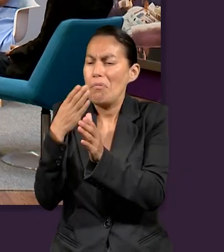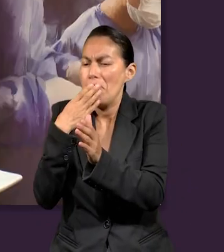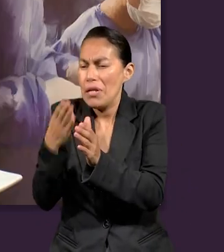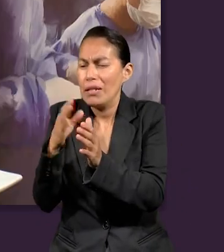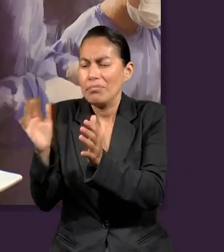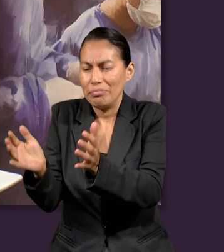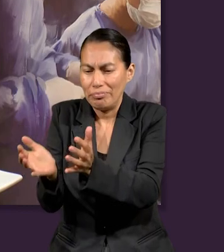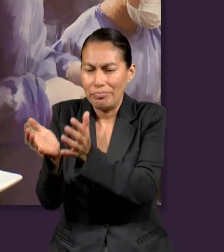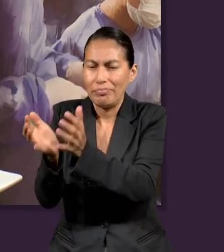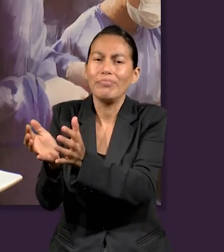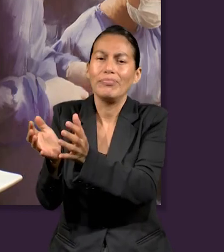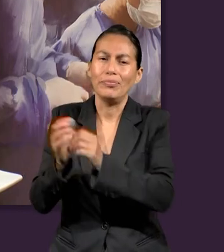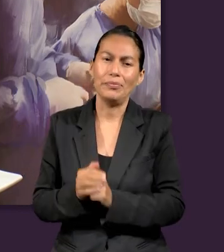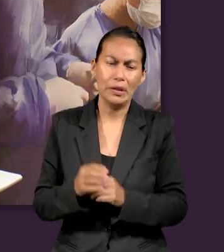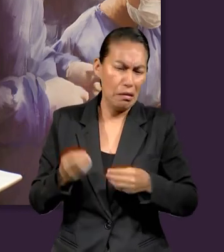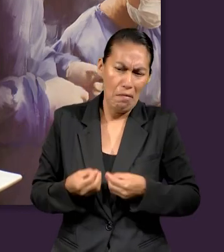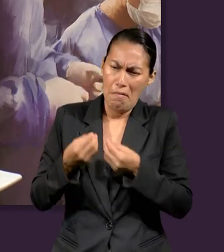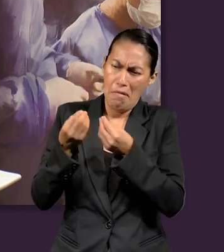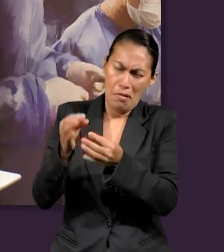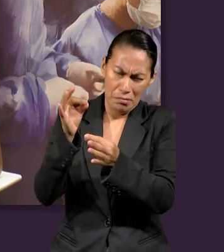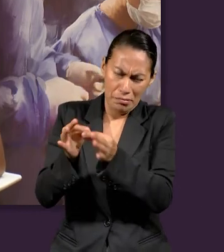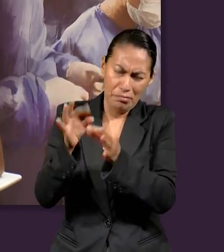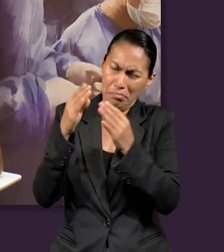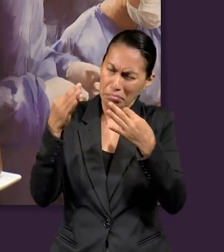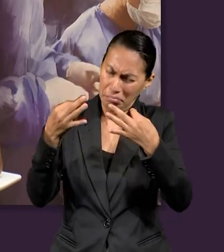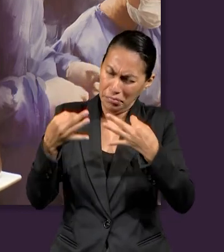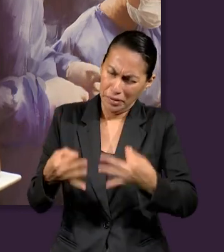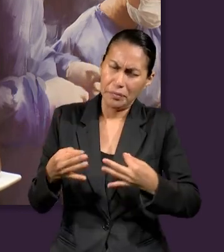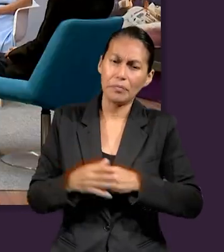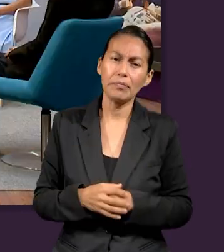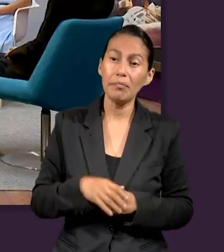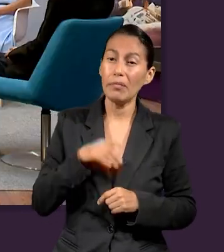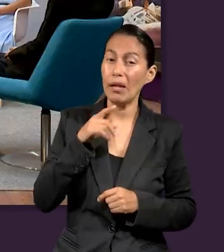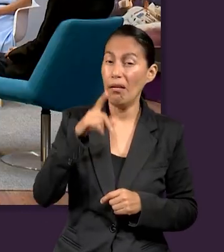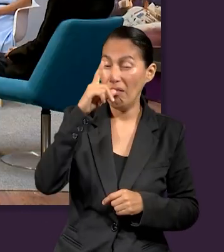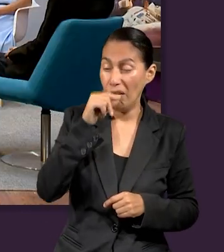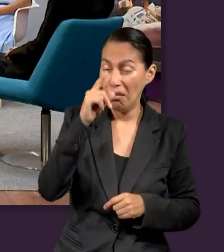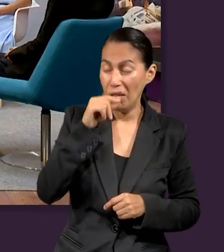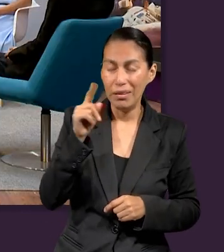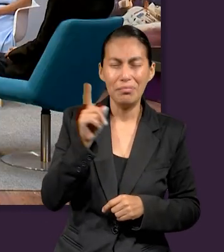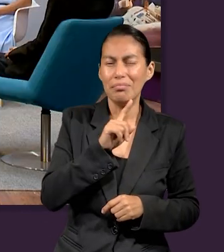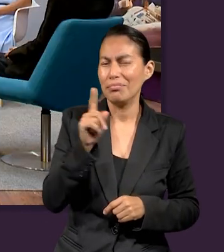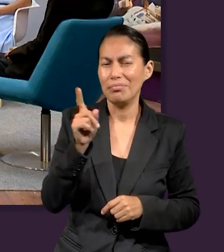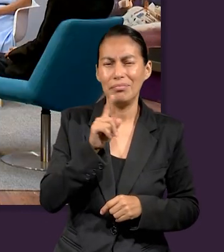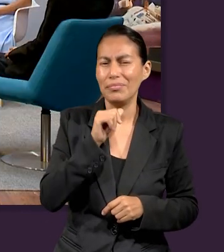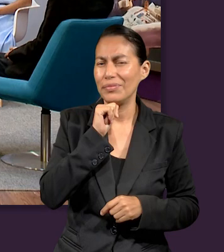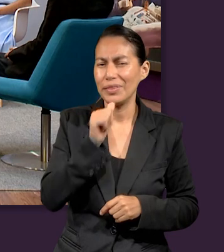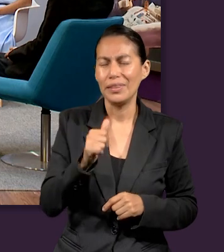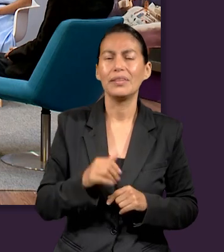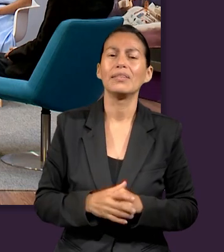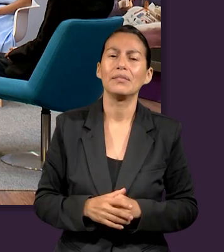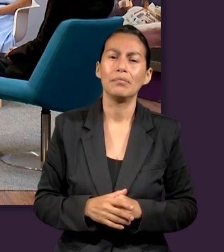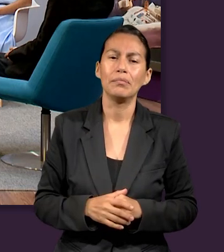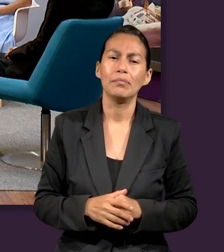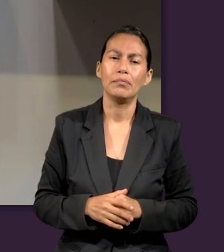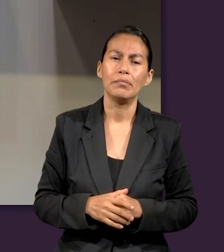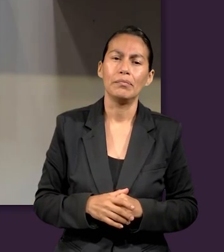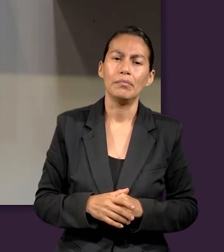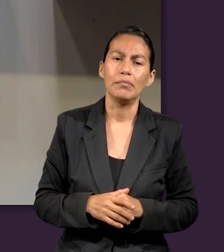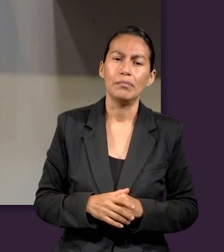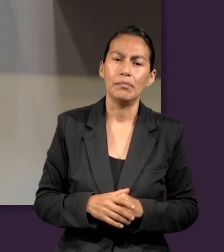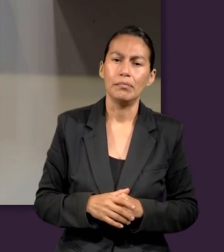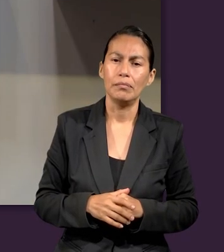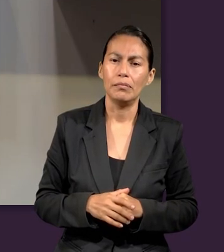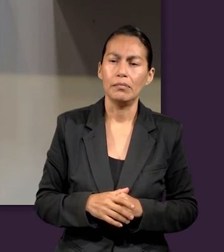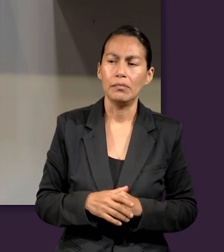a estar reservando lo que te pertenece, ¿no? Siempre te va a dar lo que te corresponde. Y nunca te va a fallar en ese sentido. Claro.